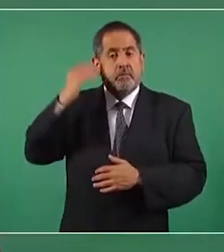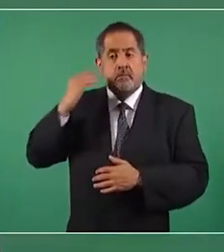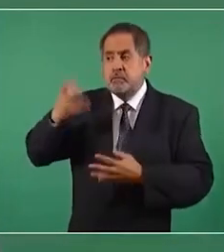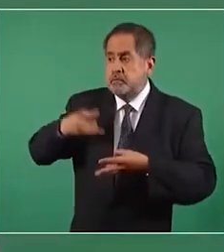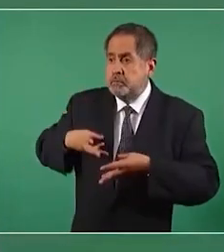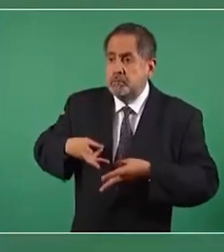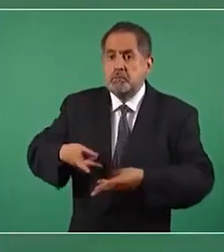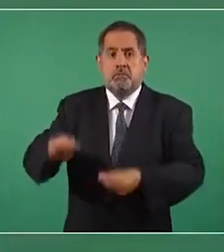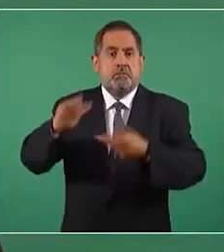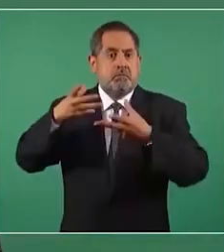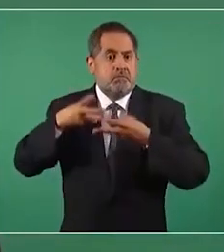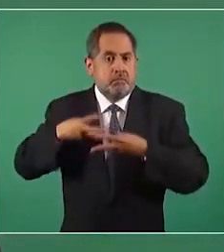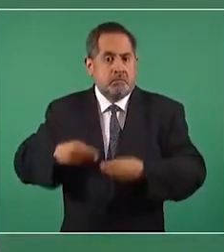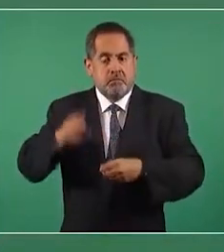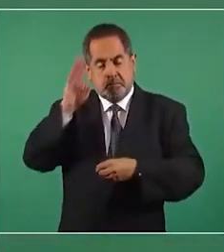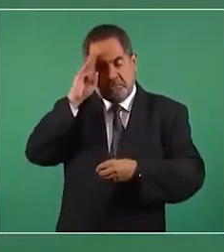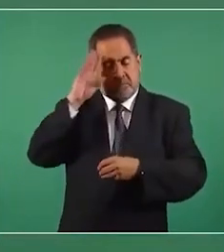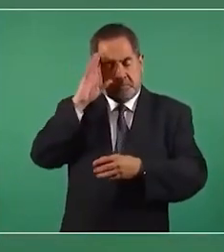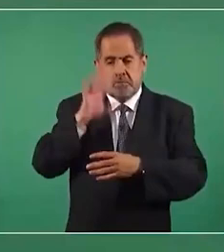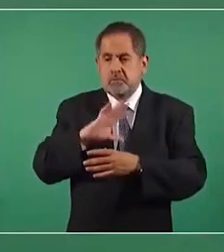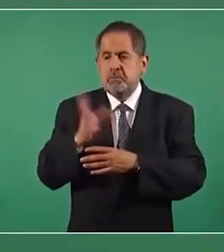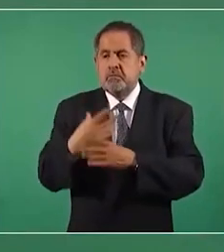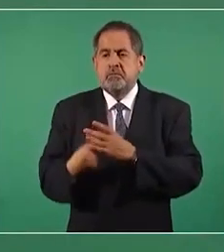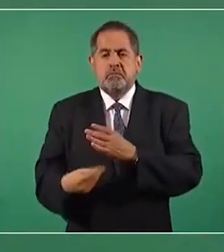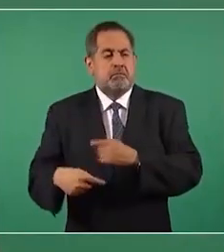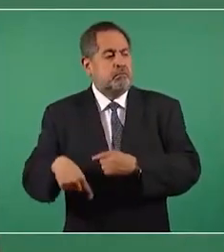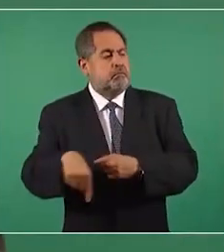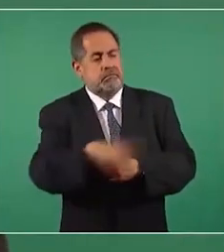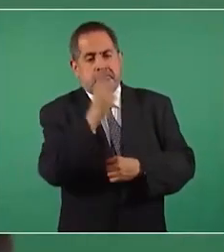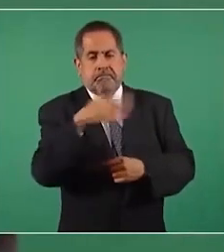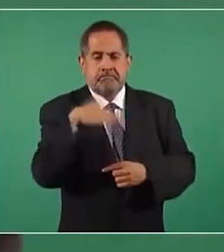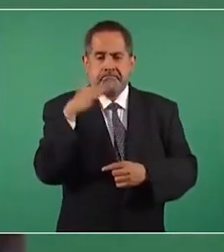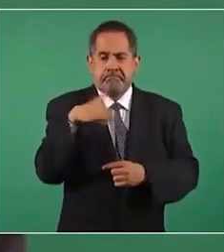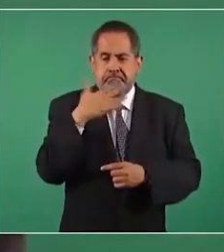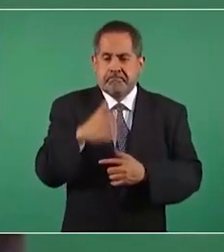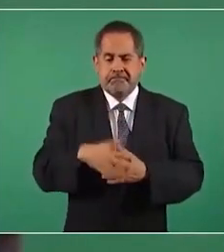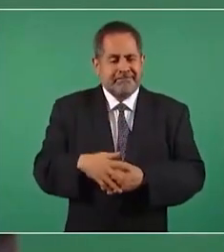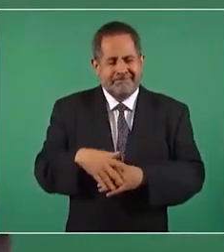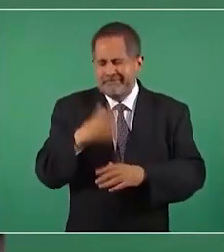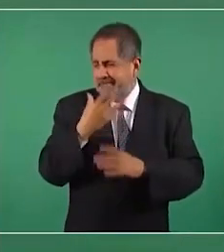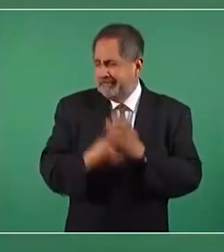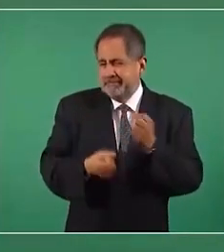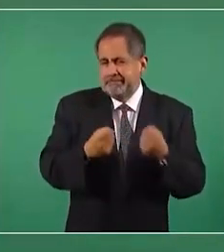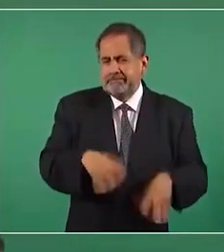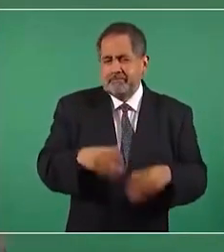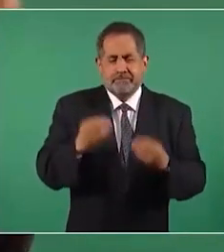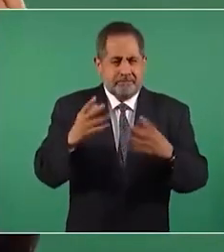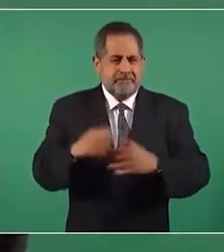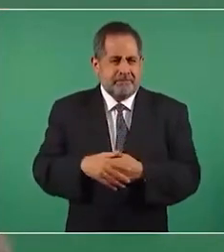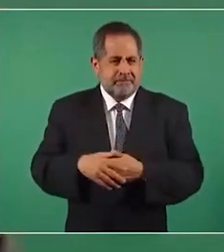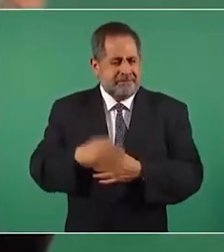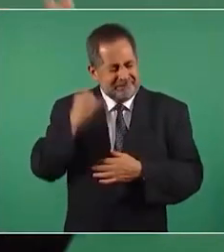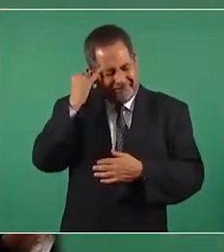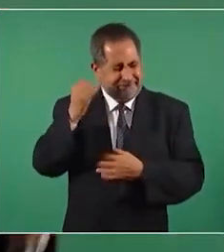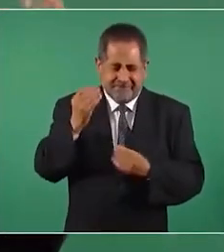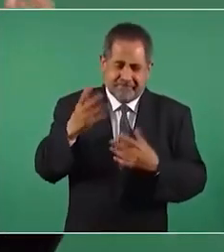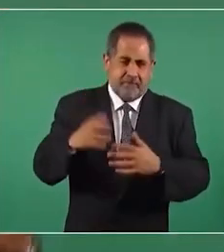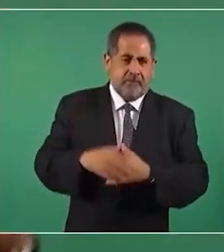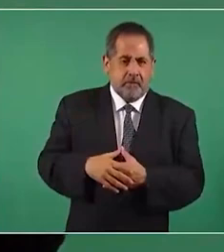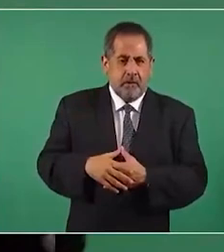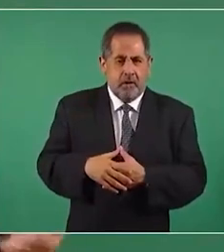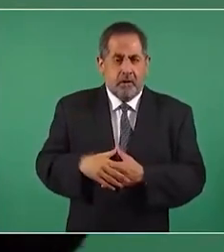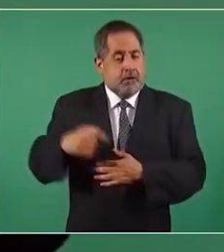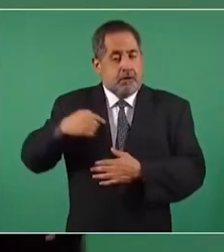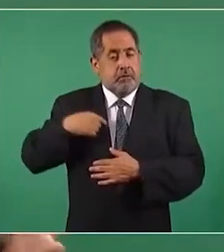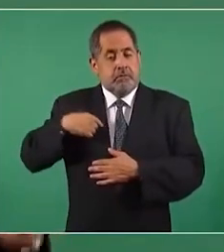por el caño de la corrupción. Más de lo que imaginan. Yo que llevaba